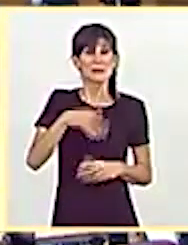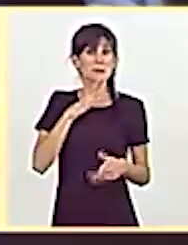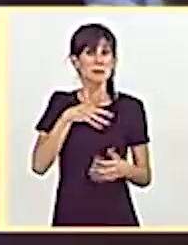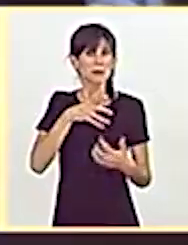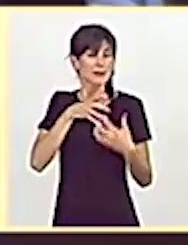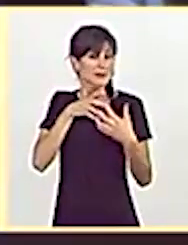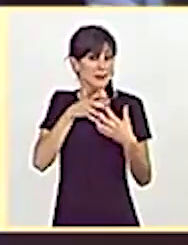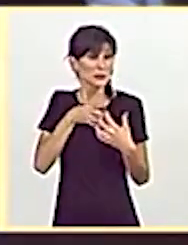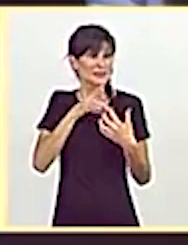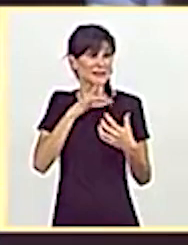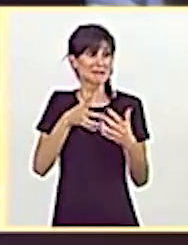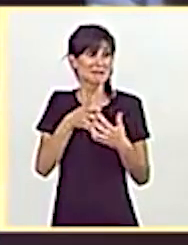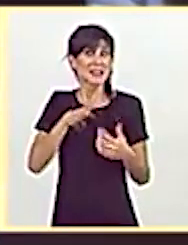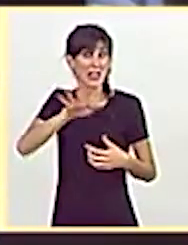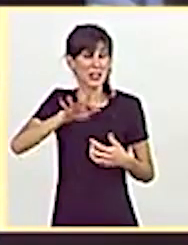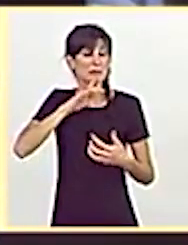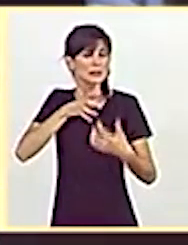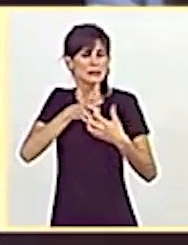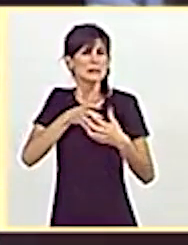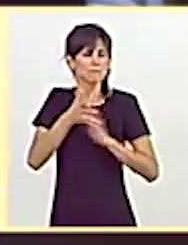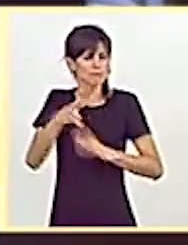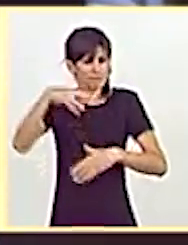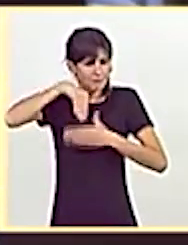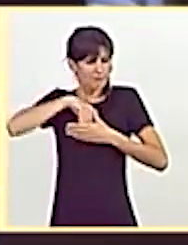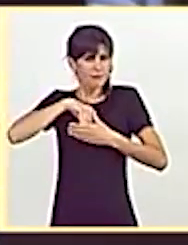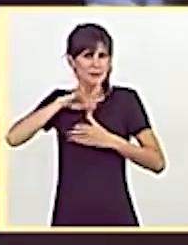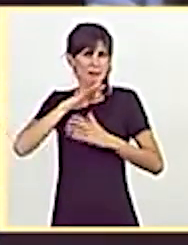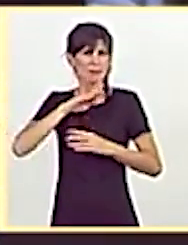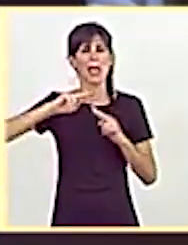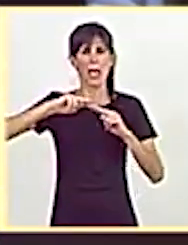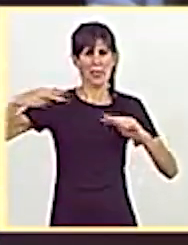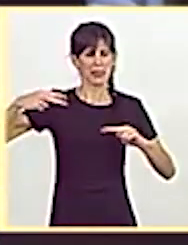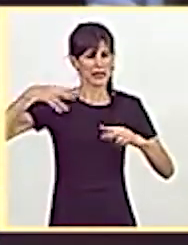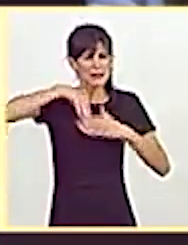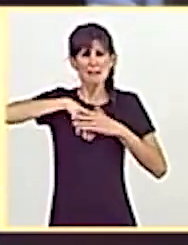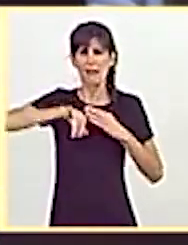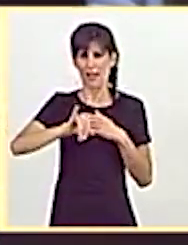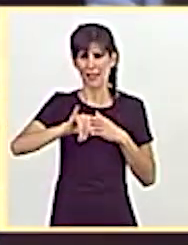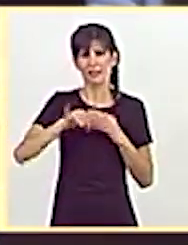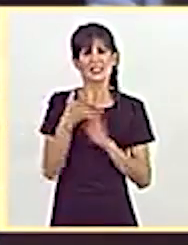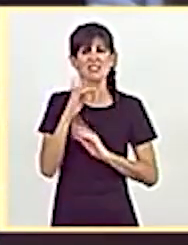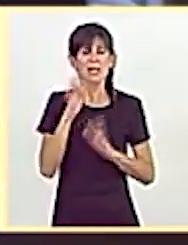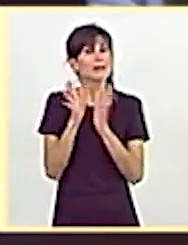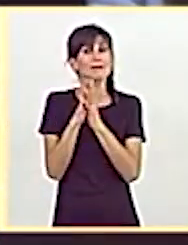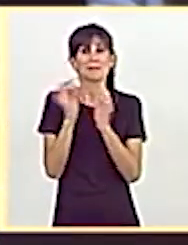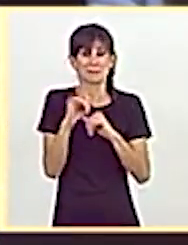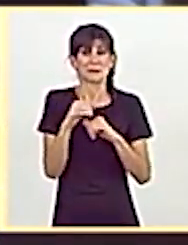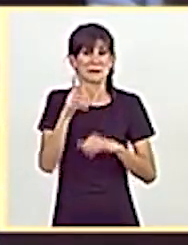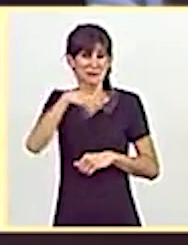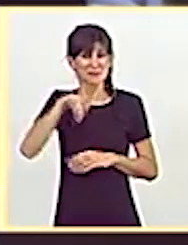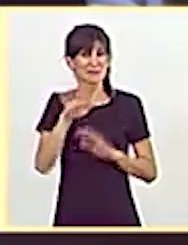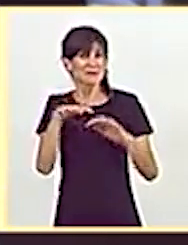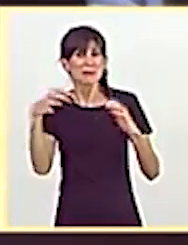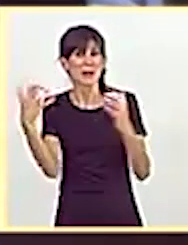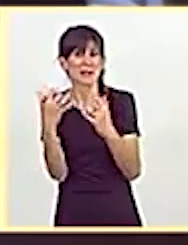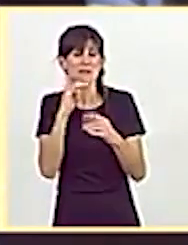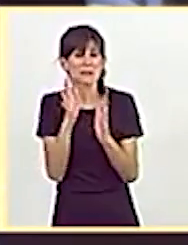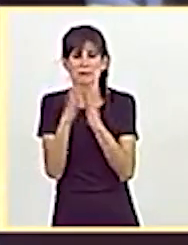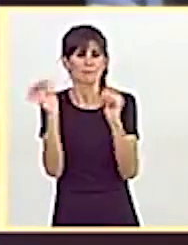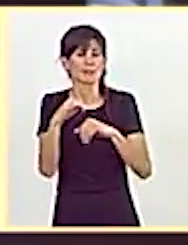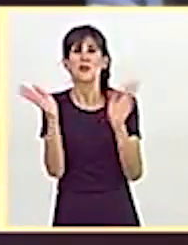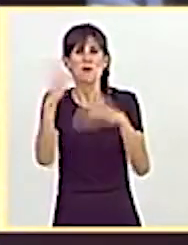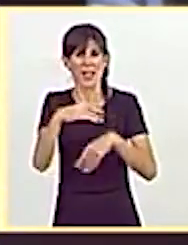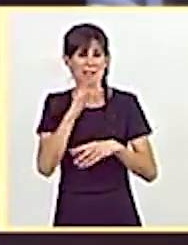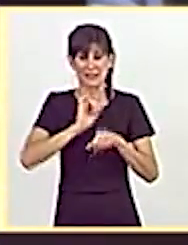sigue formando parte de nuestro ADN y esto lo podemos ver en la falta de consenso parlamentario para hacer frente a la pandemia.